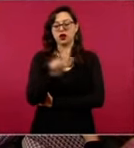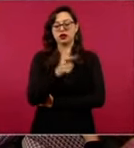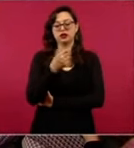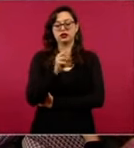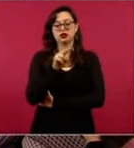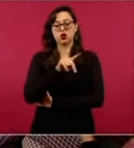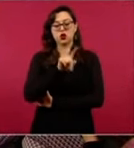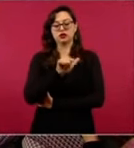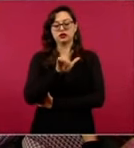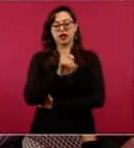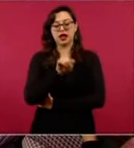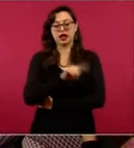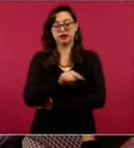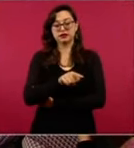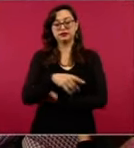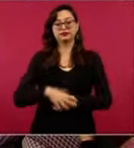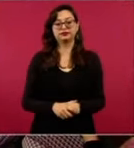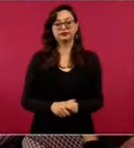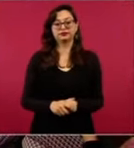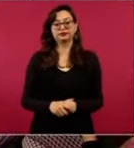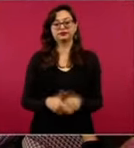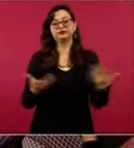La maestra Elba Ester, bueno,